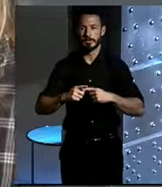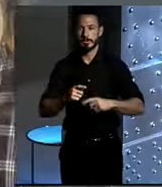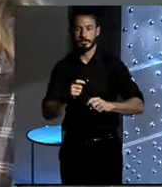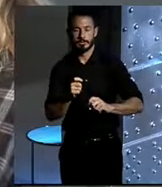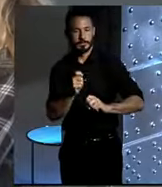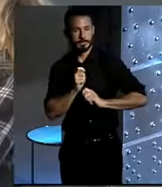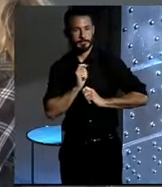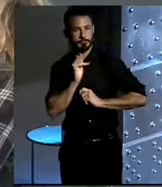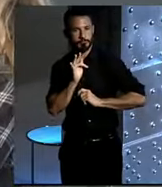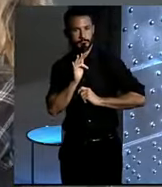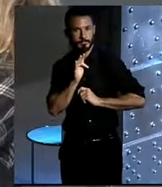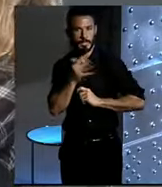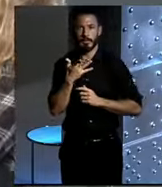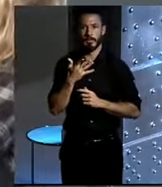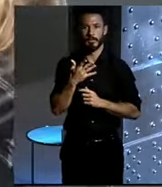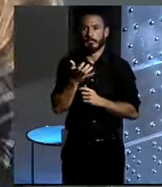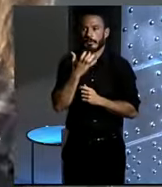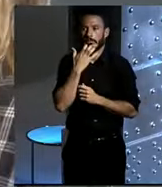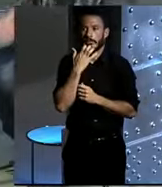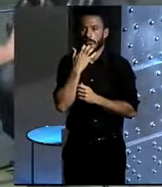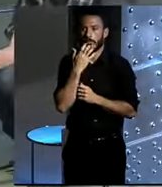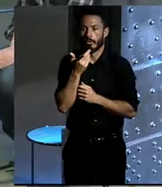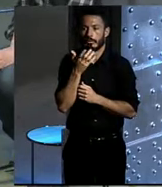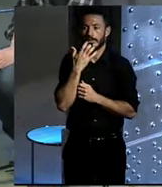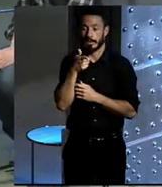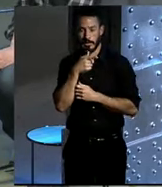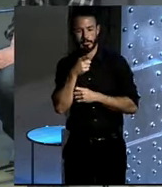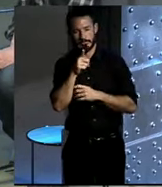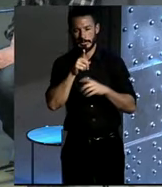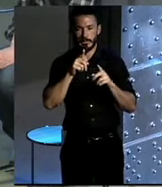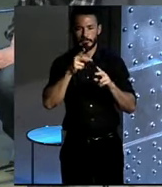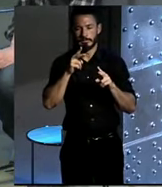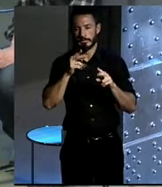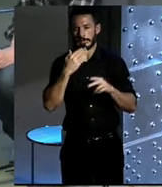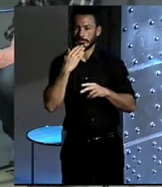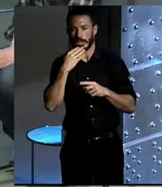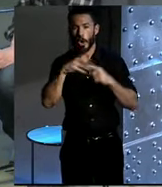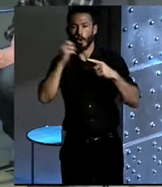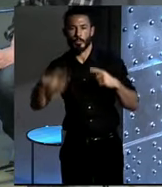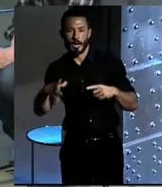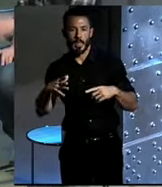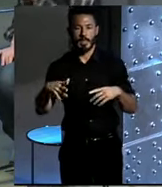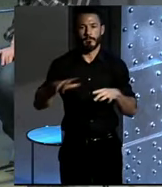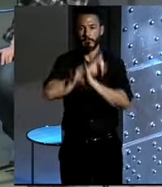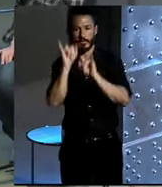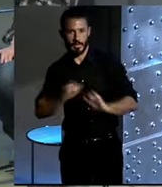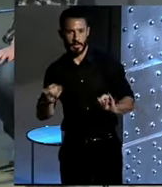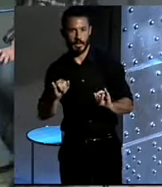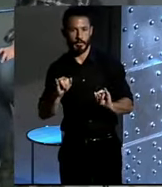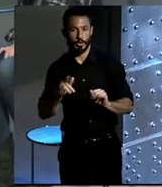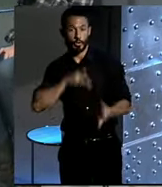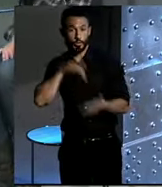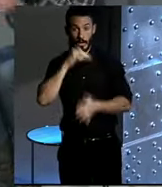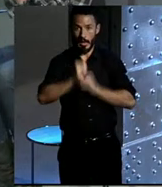¿sabes? Vas en tu trayecto al trabajo. Hablamos de hormonas de la felicidad y de reacciones químicas al montar en bicicleta que te hacen... Estoy